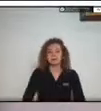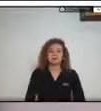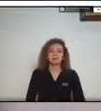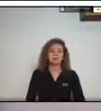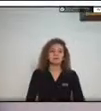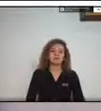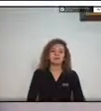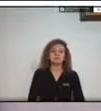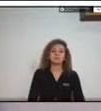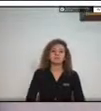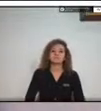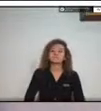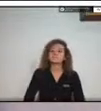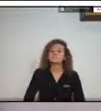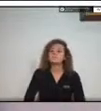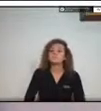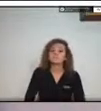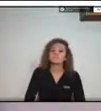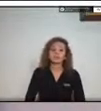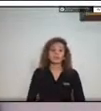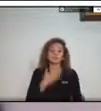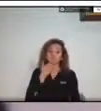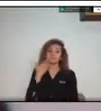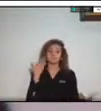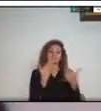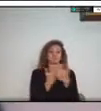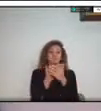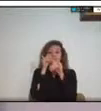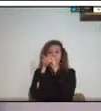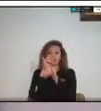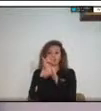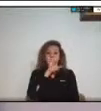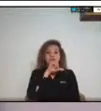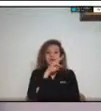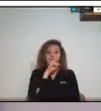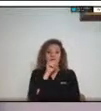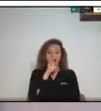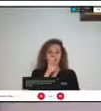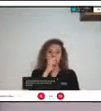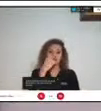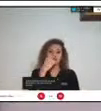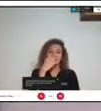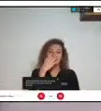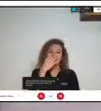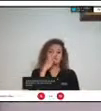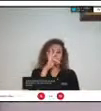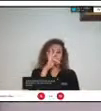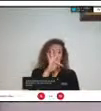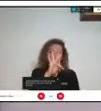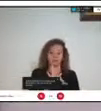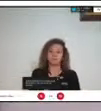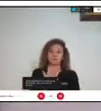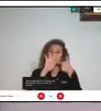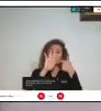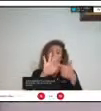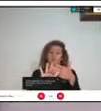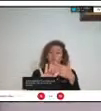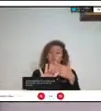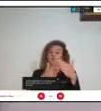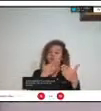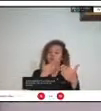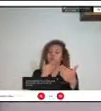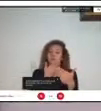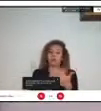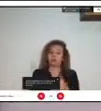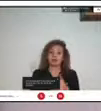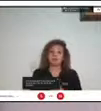agradecemos a la ingeniera a la ingeniera Elizabeth por su presentación la reflexión de esta presentación es que Zenit es una